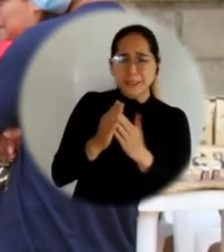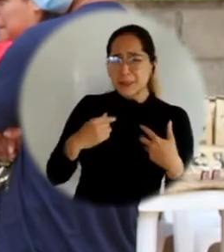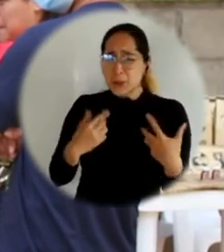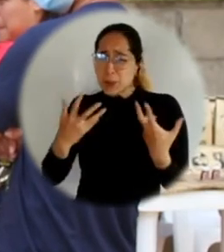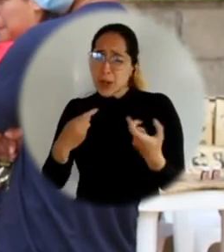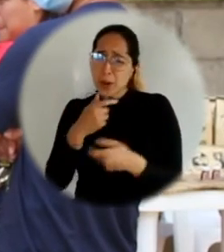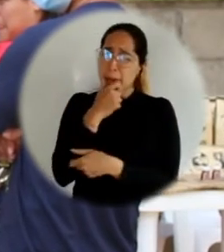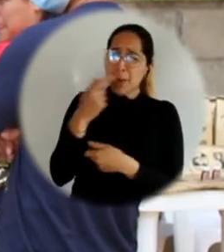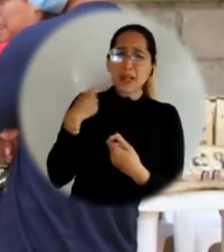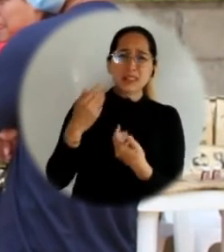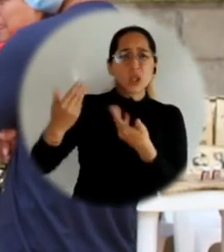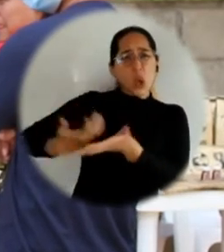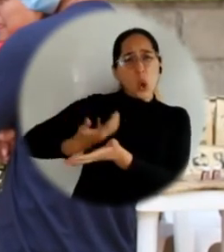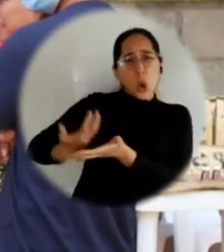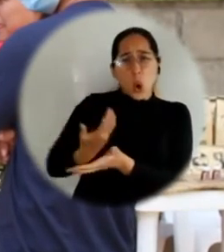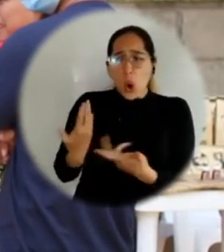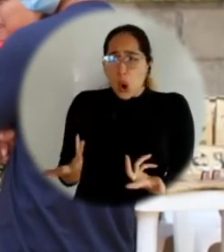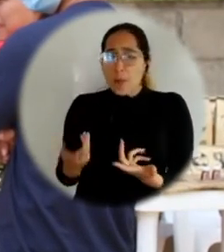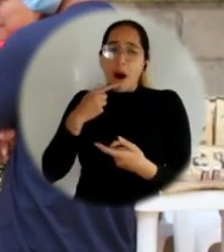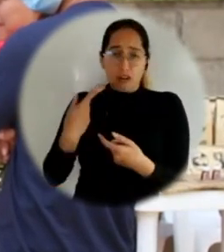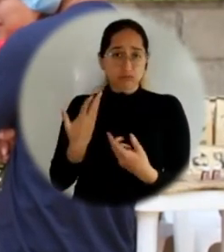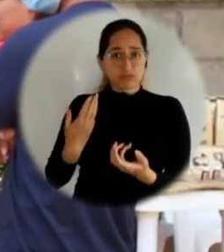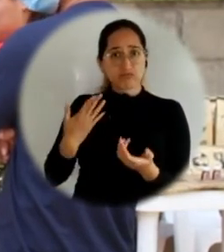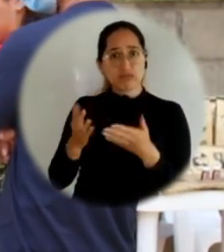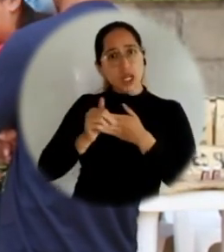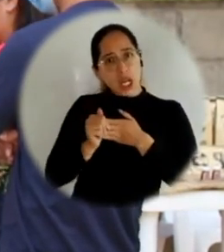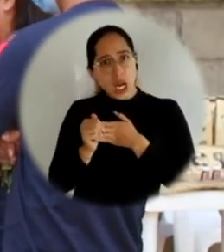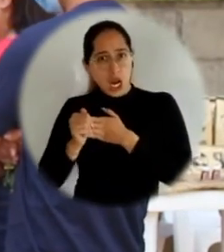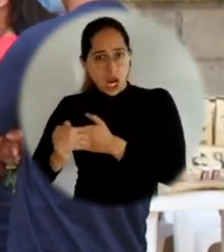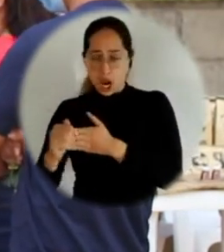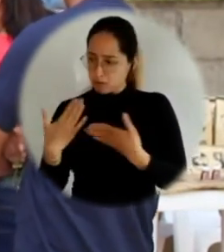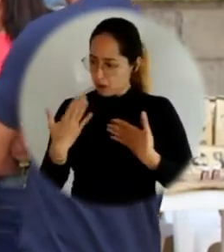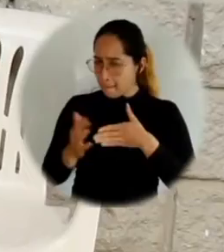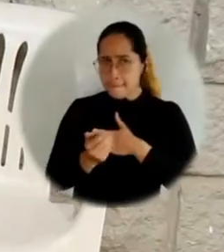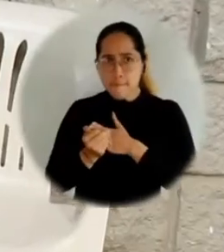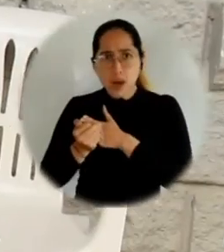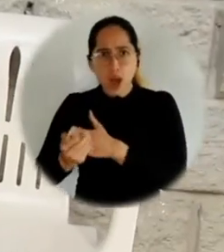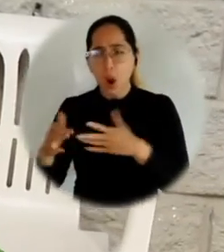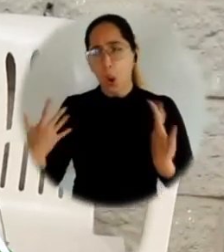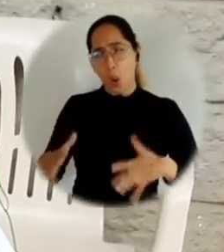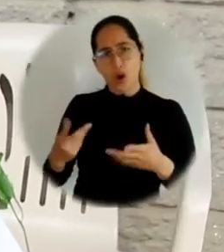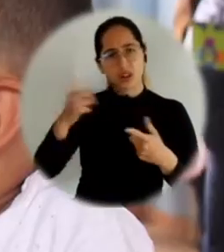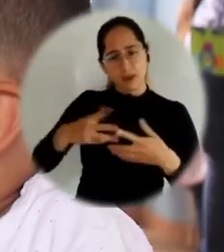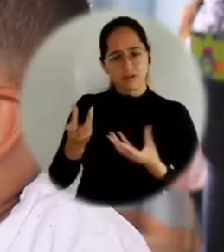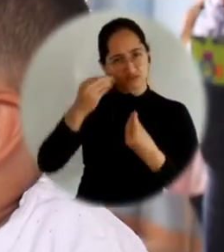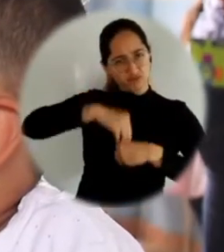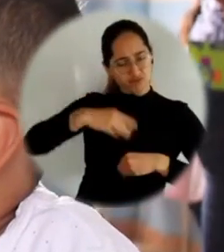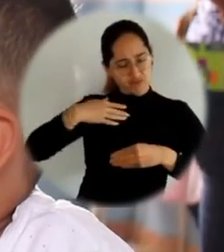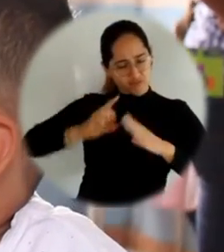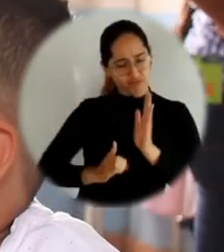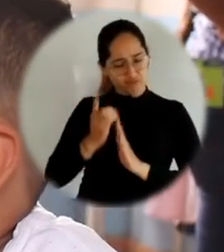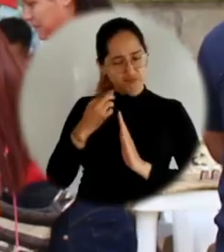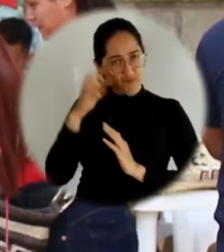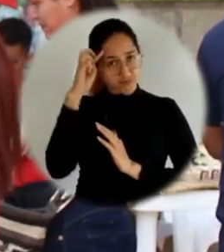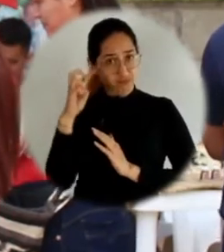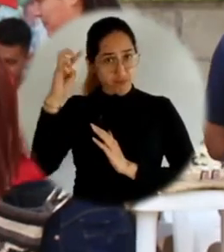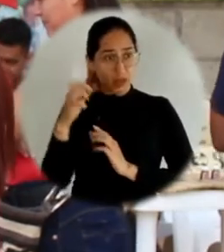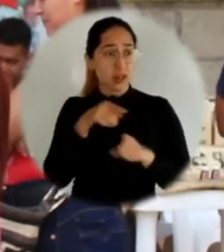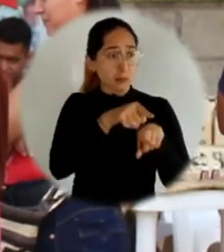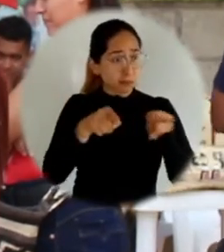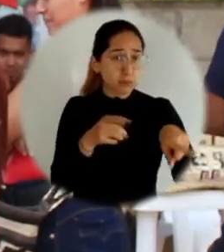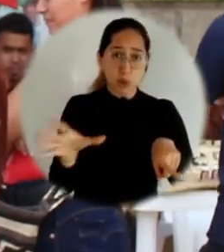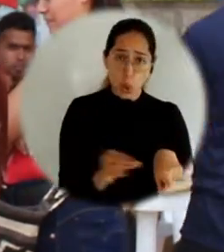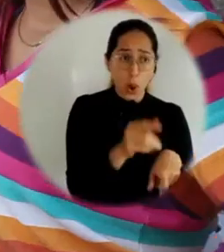profesionales puede ofrecerle la universidad y qué opciones tienen ellos para poder mejorar su desarrollo personal y